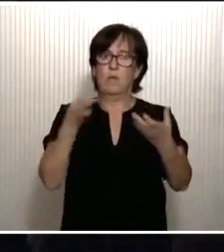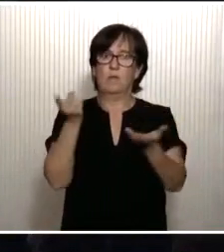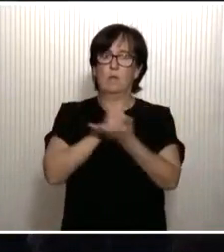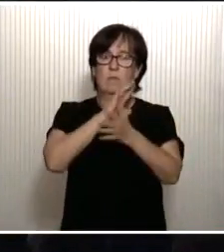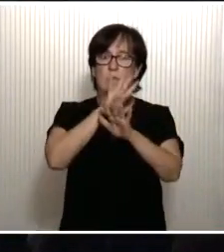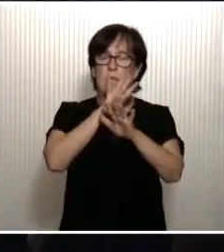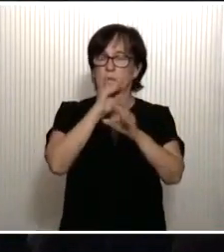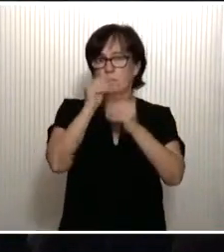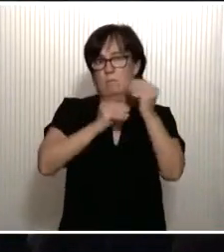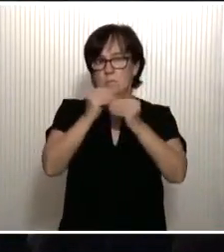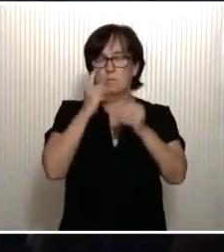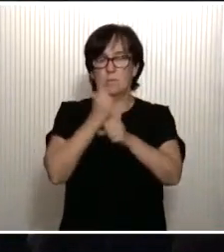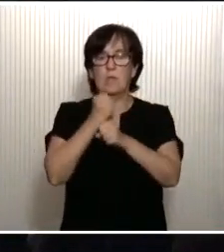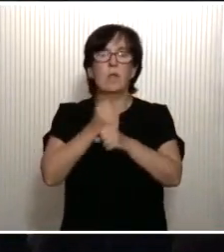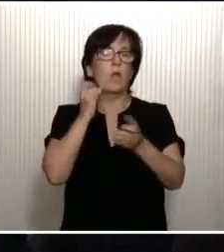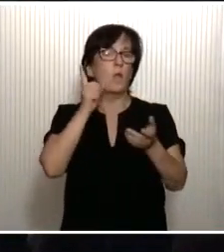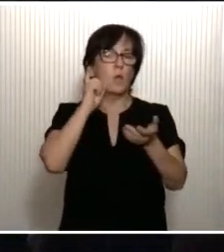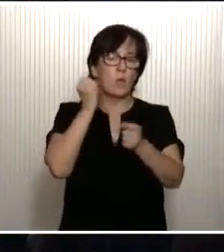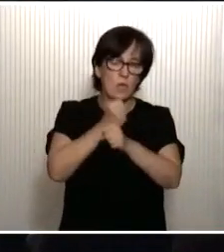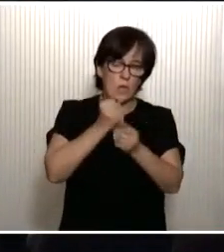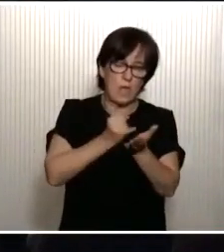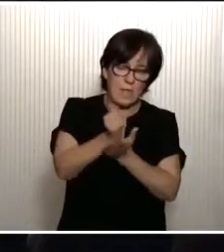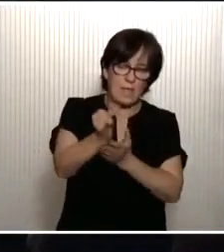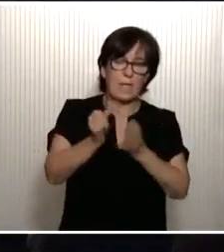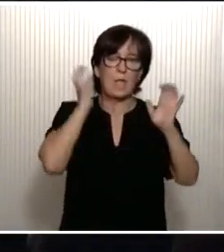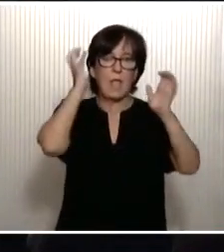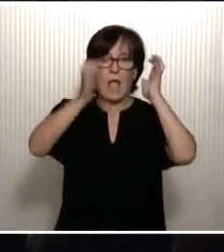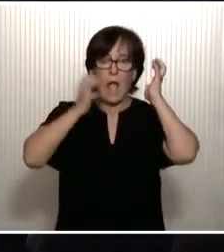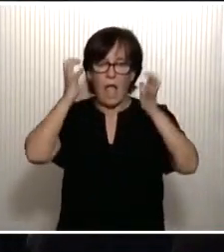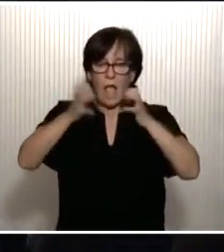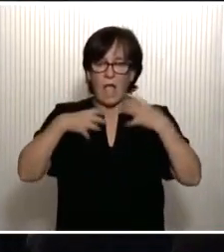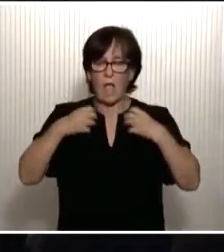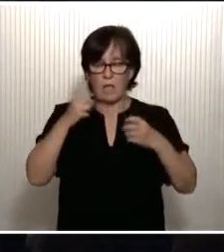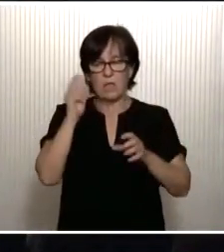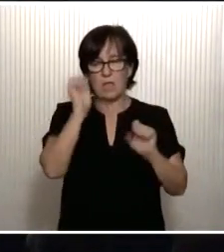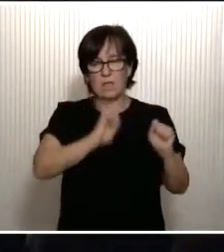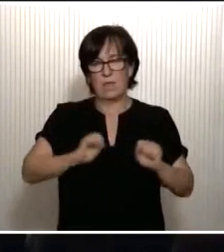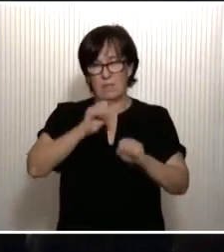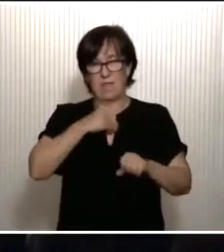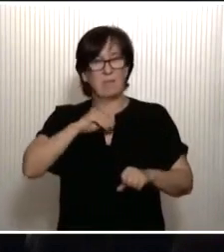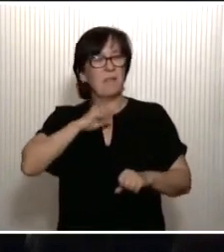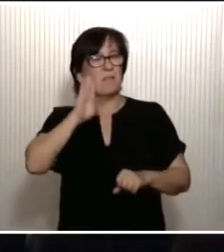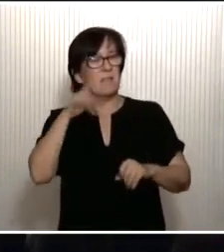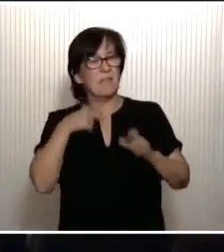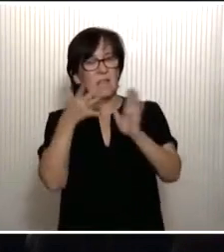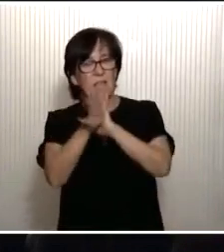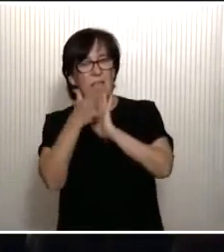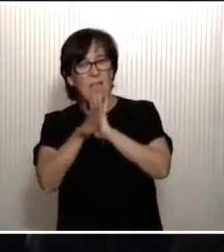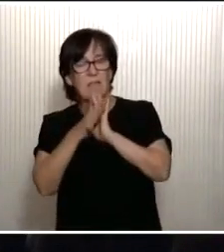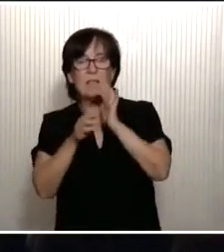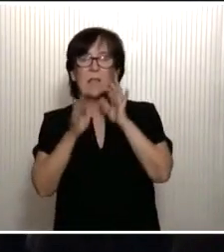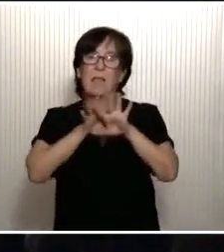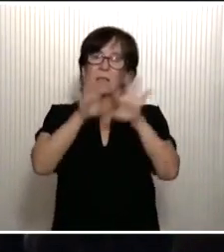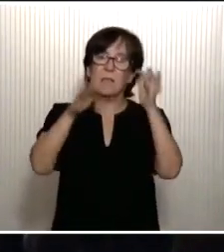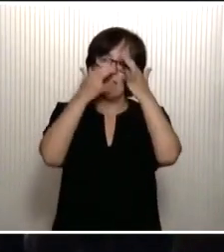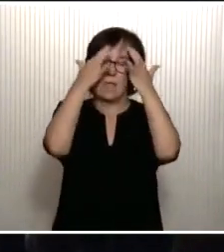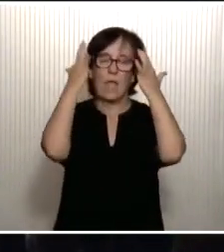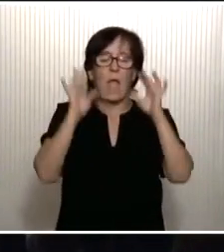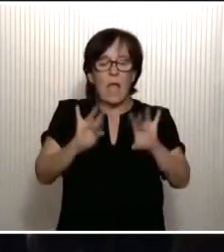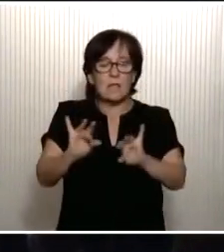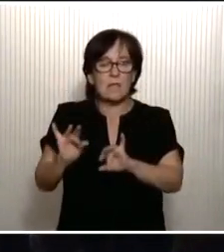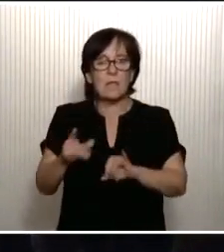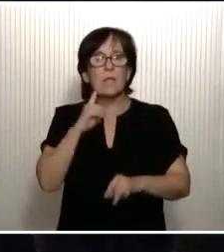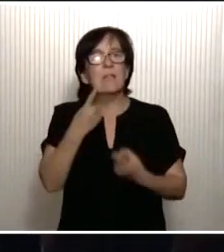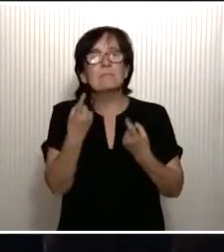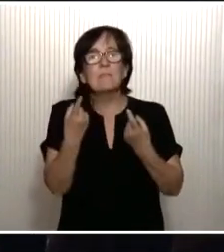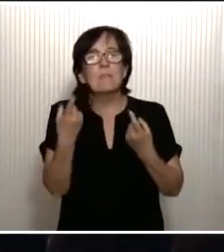Una tarea también de los agricultores, de los ganaderos, que defienden esa España a que antes apelaba, que es la España anclada a la tierra, que es tan